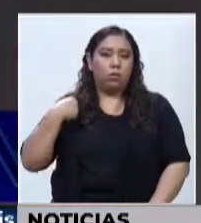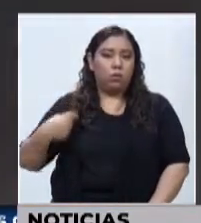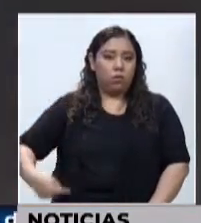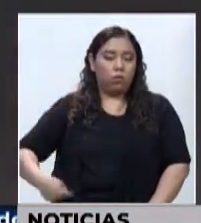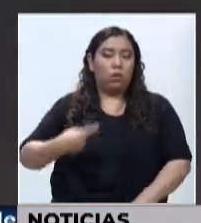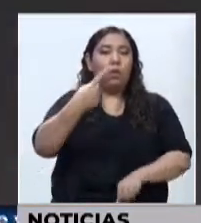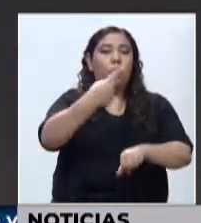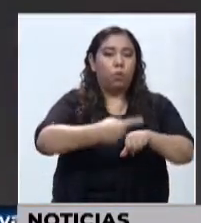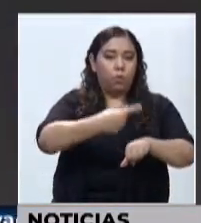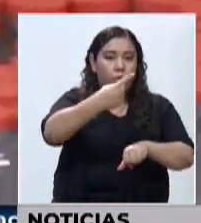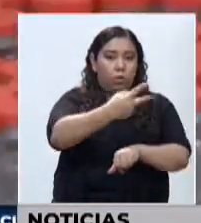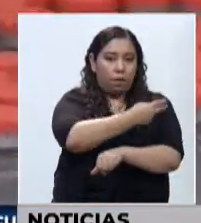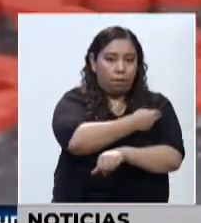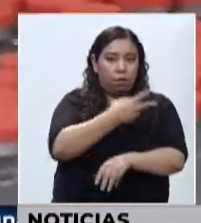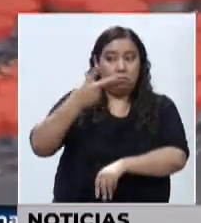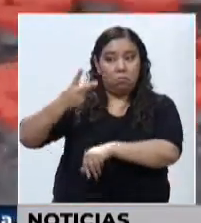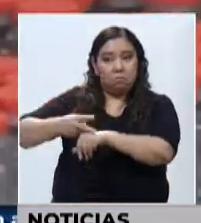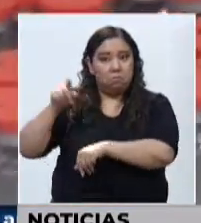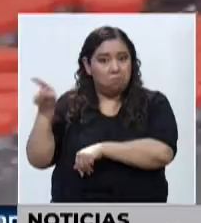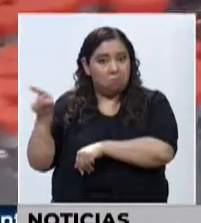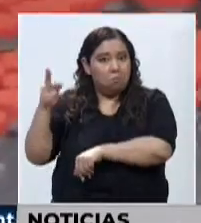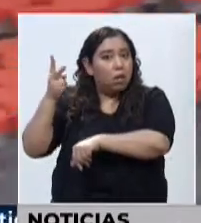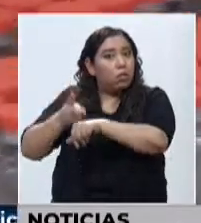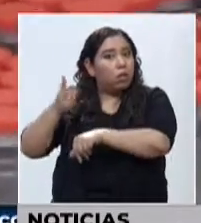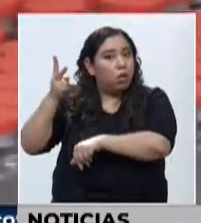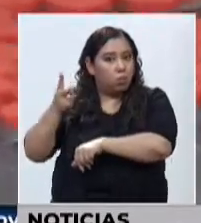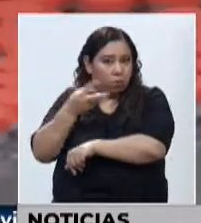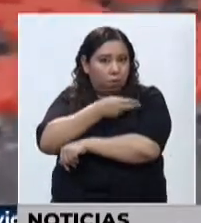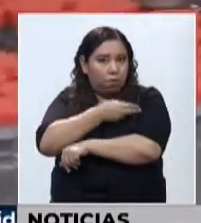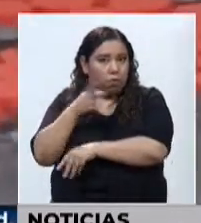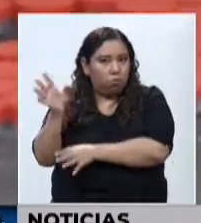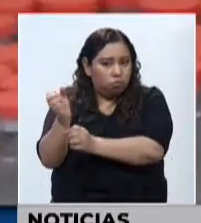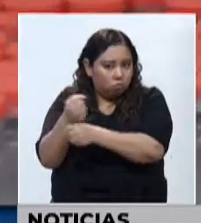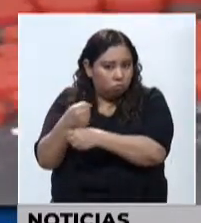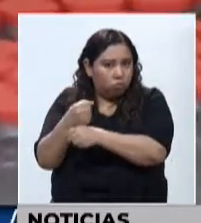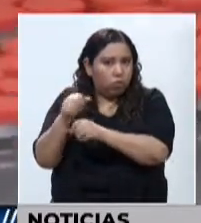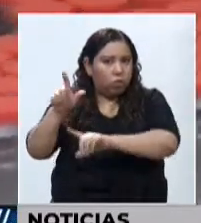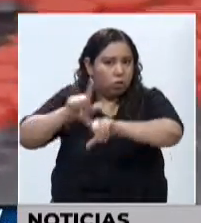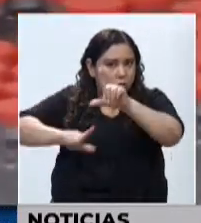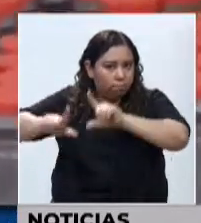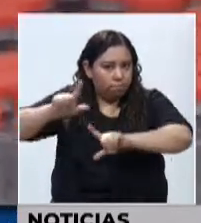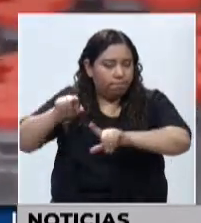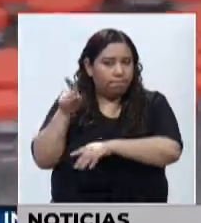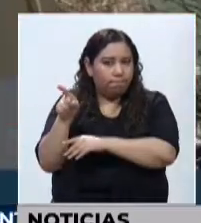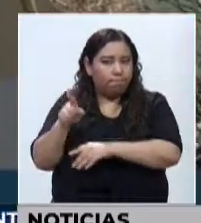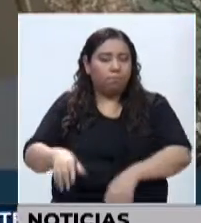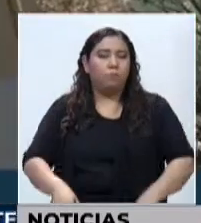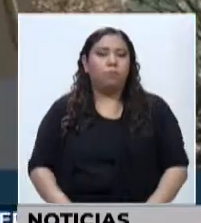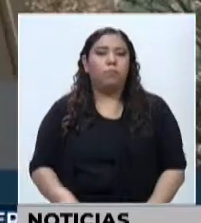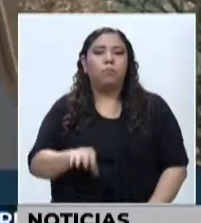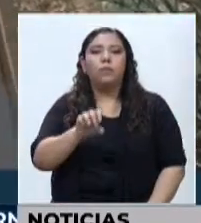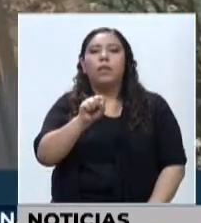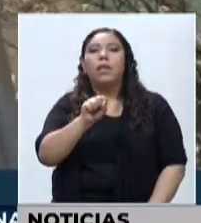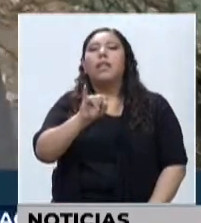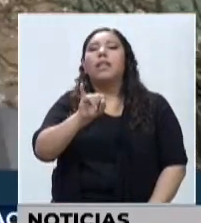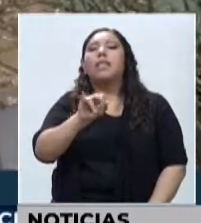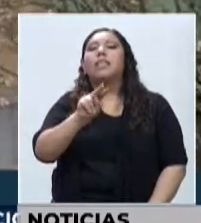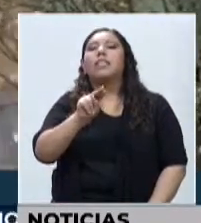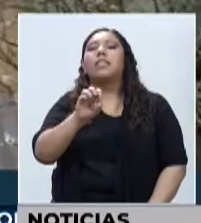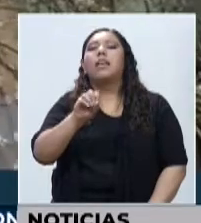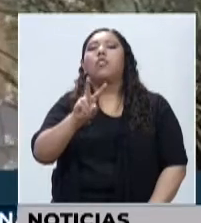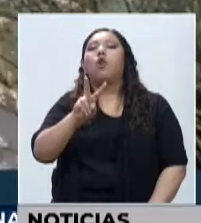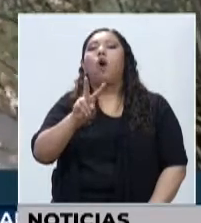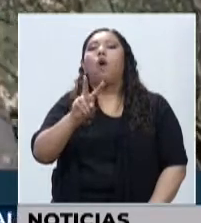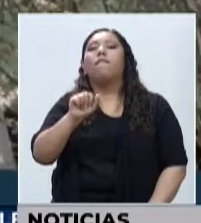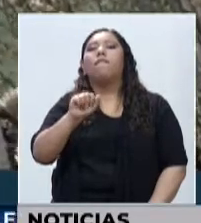luz verde después de que a principios de mayo lo consiguiera la desarrollada por Sinopharm. La vacuna Sinovac-Coronavac cumple los